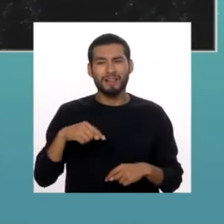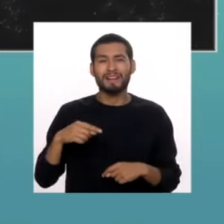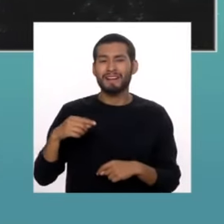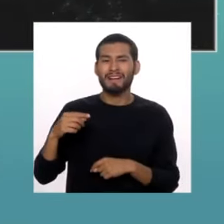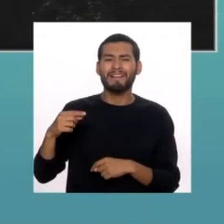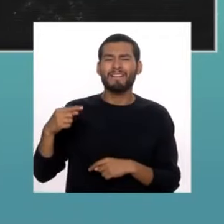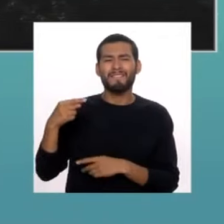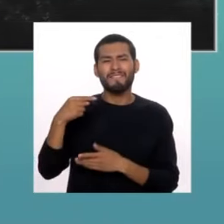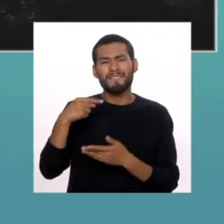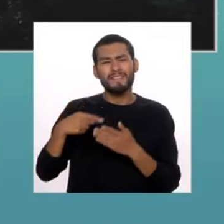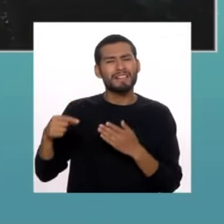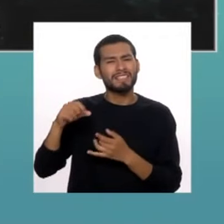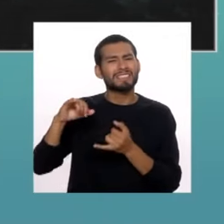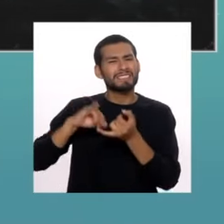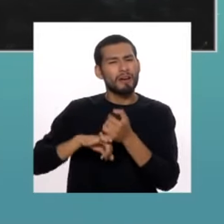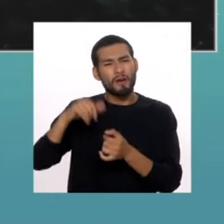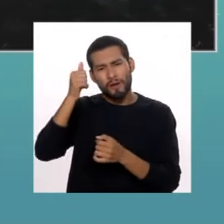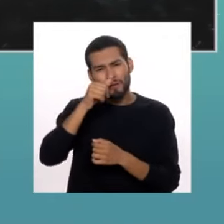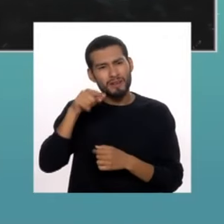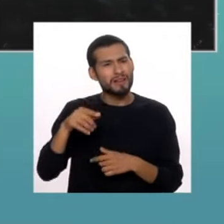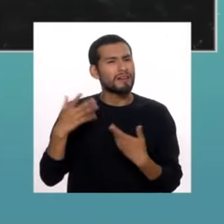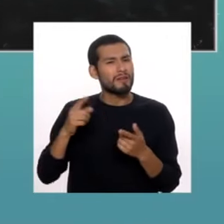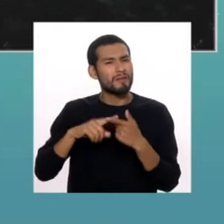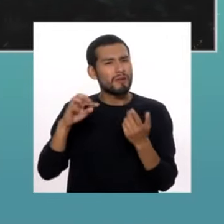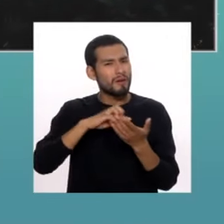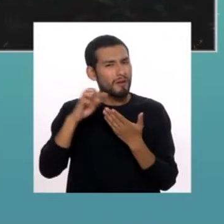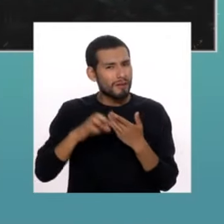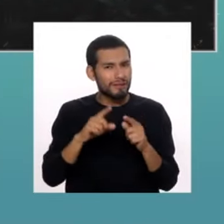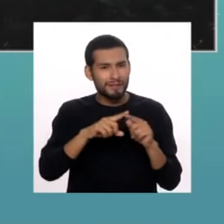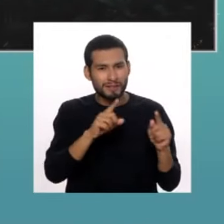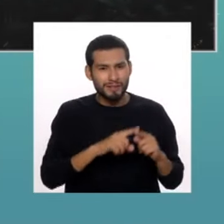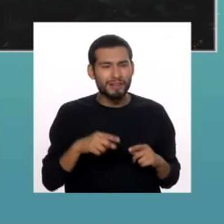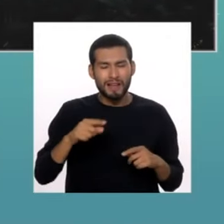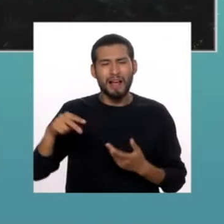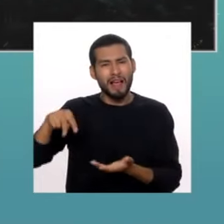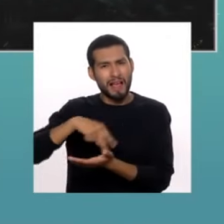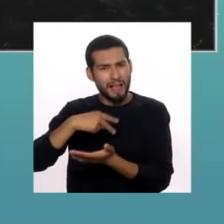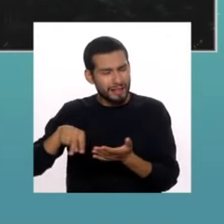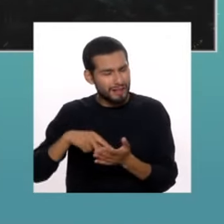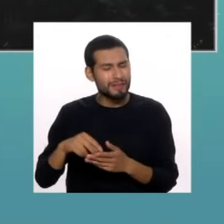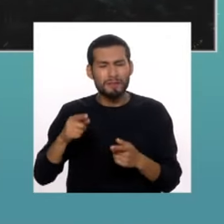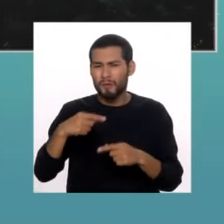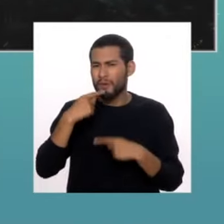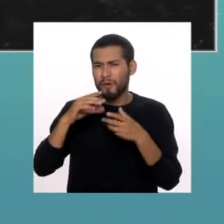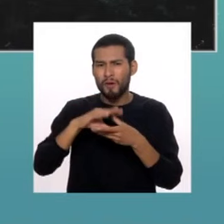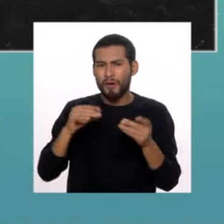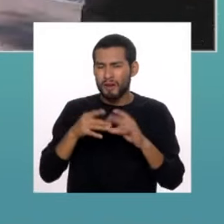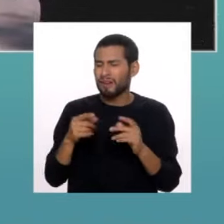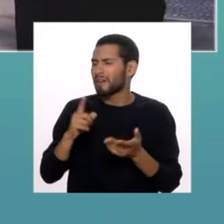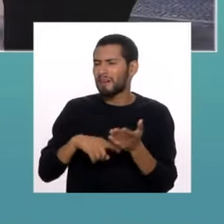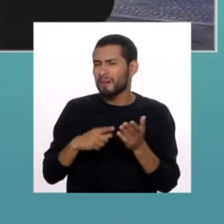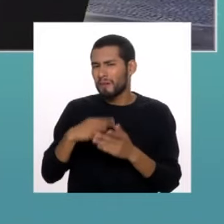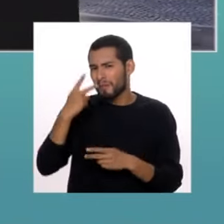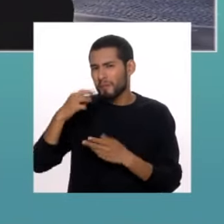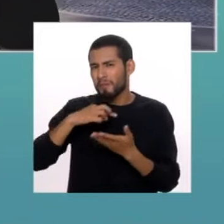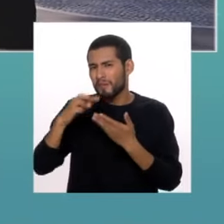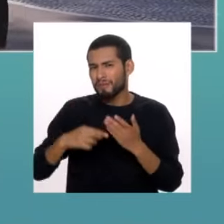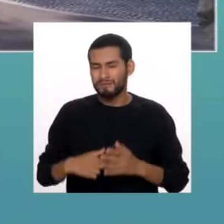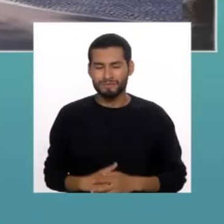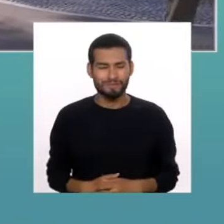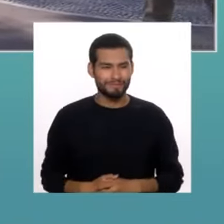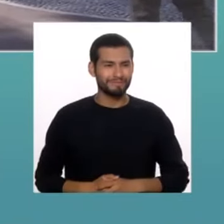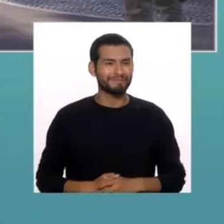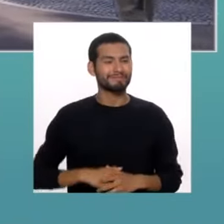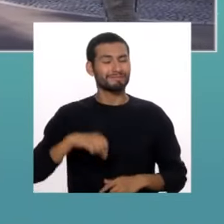semana, ¿cuáles son estas actividades? Sabemos que va a haber actividades de danzas, cuentacuentos, ¿qué más vamos a encontrar? Sí,